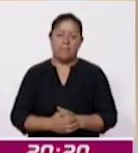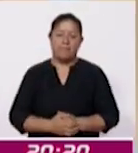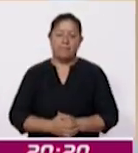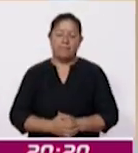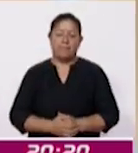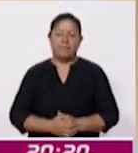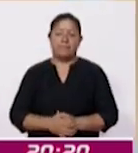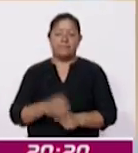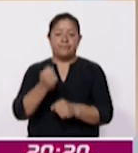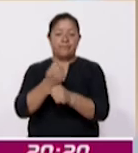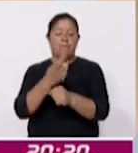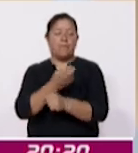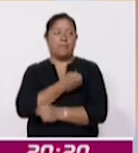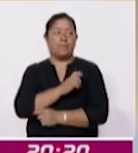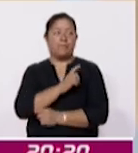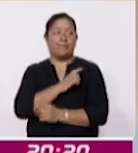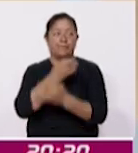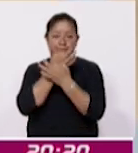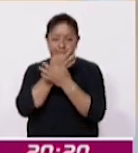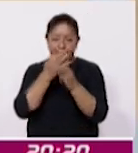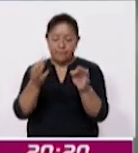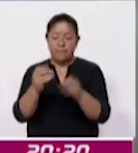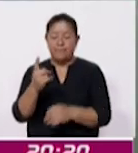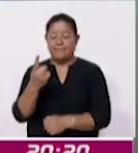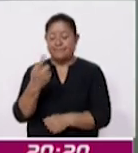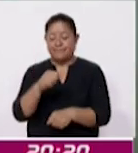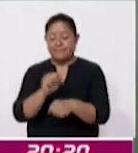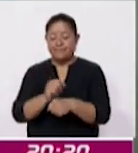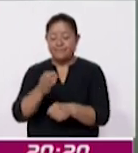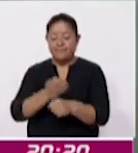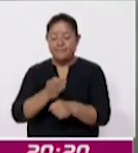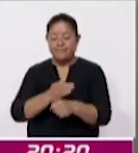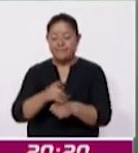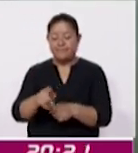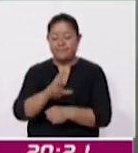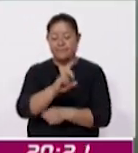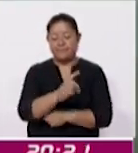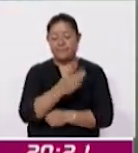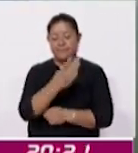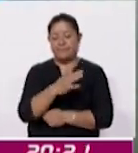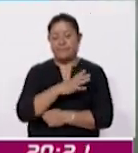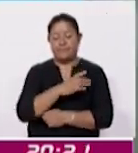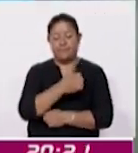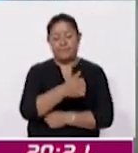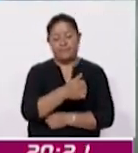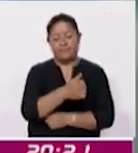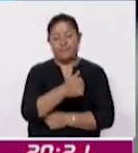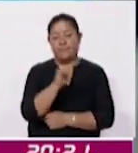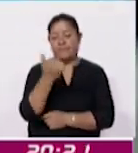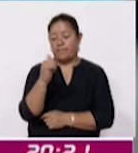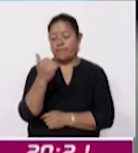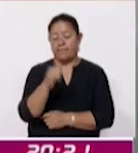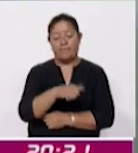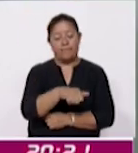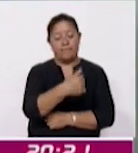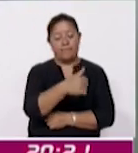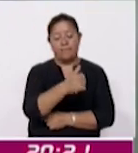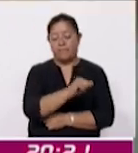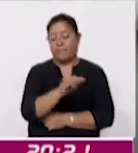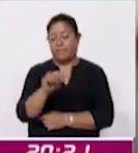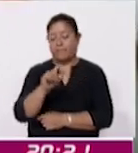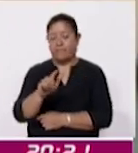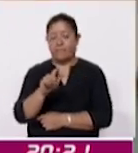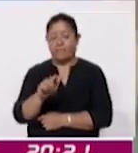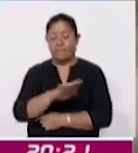La Secretaría de Salud informó que durante la Semana Epidemiológica Nº 33, que abarcó del 11 al 17 de agosto, fallecieron